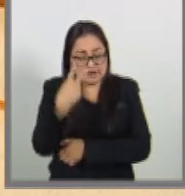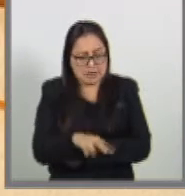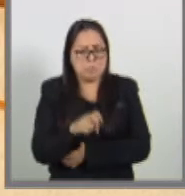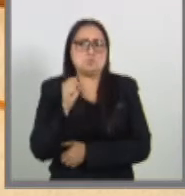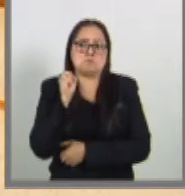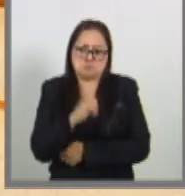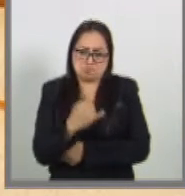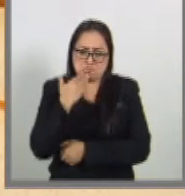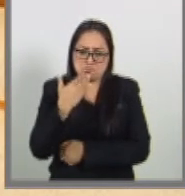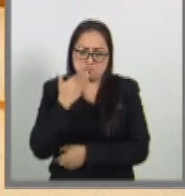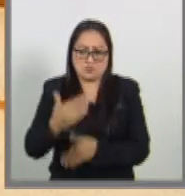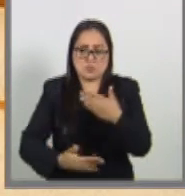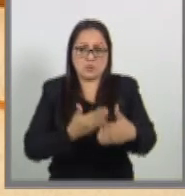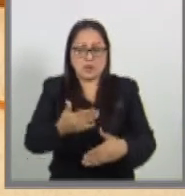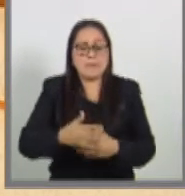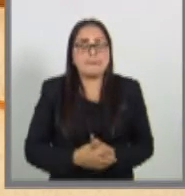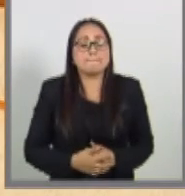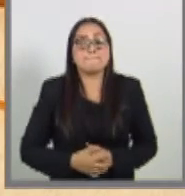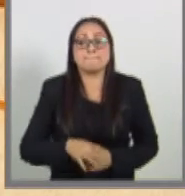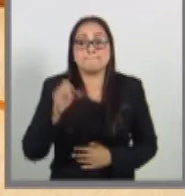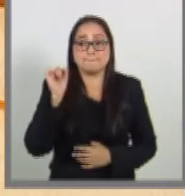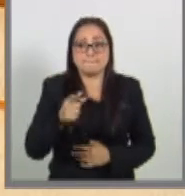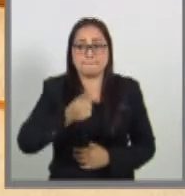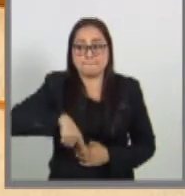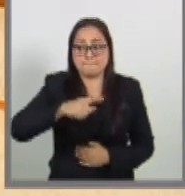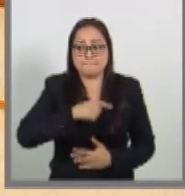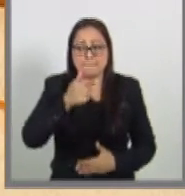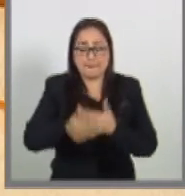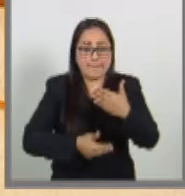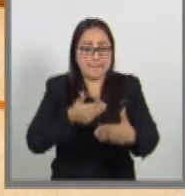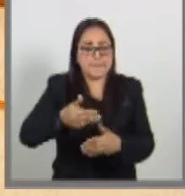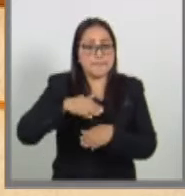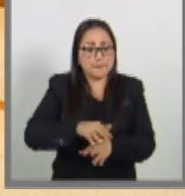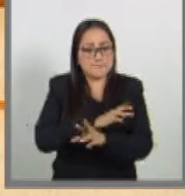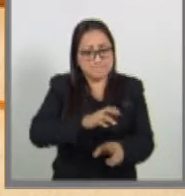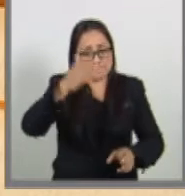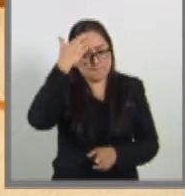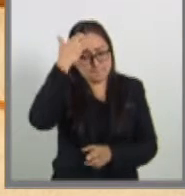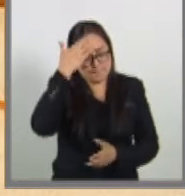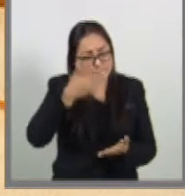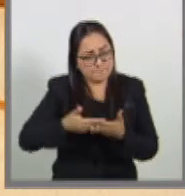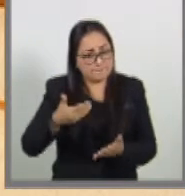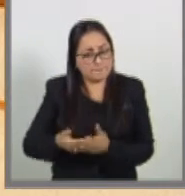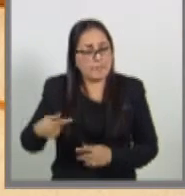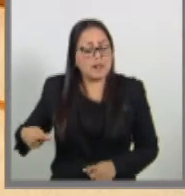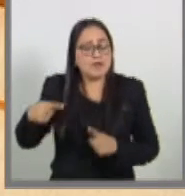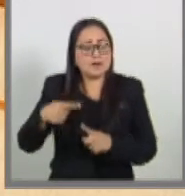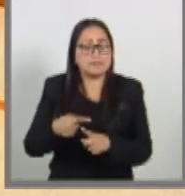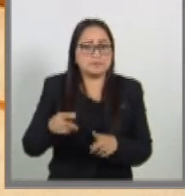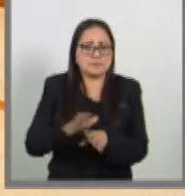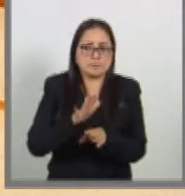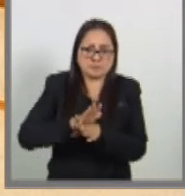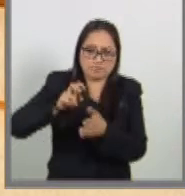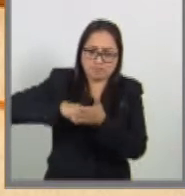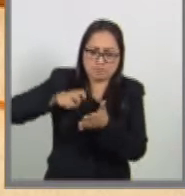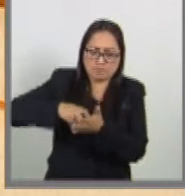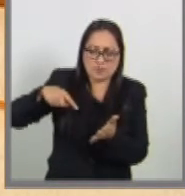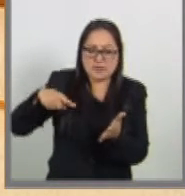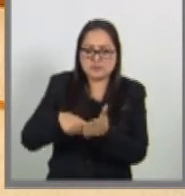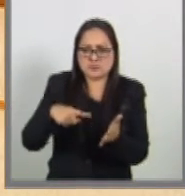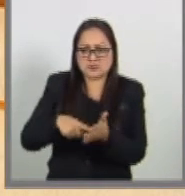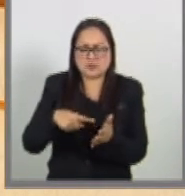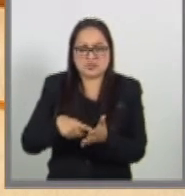Por supuesto, también avanzamos en el reconocimiento de que estos cambios estructurales en esos ámbitos,